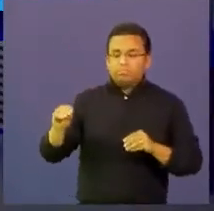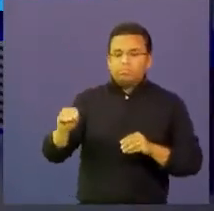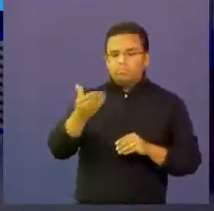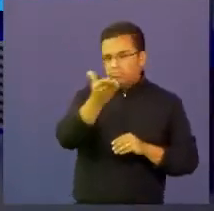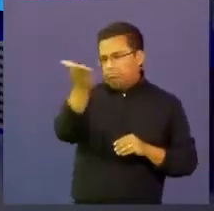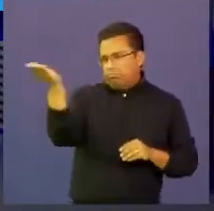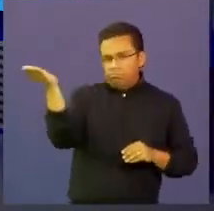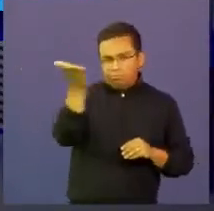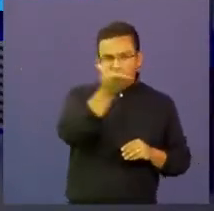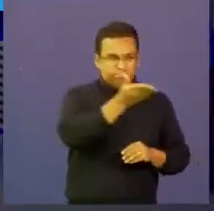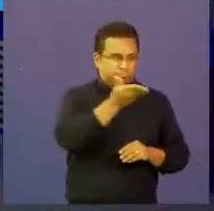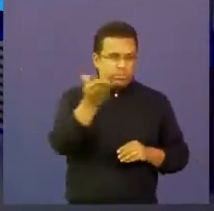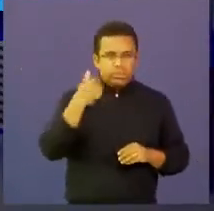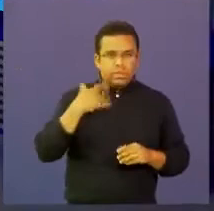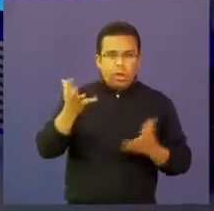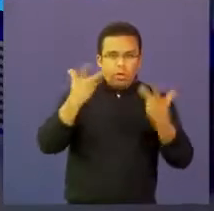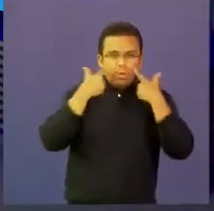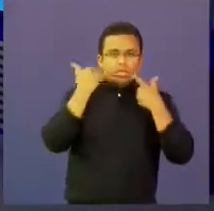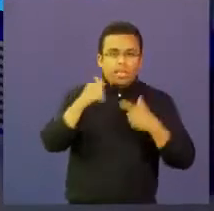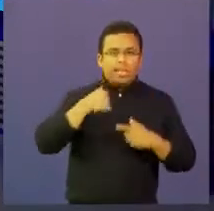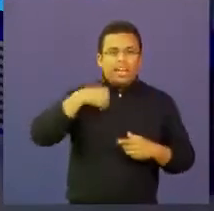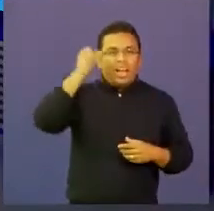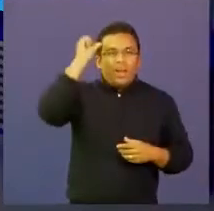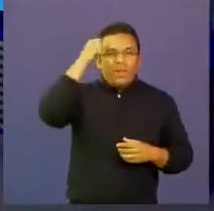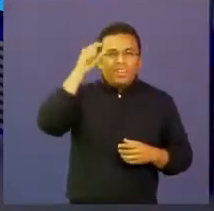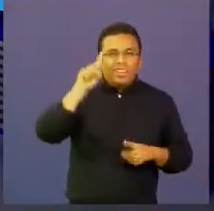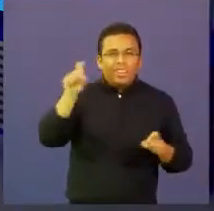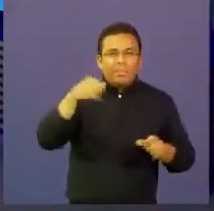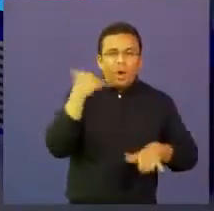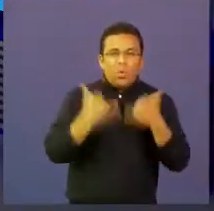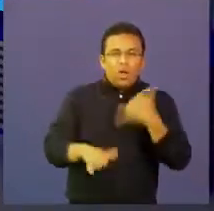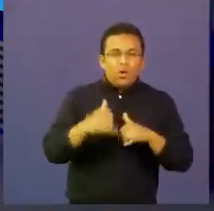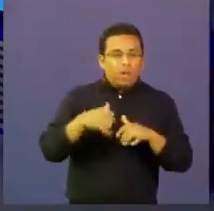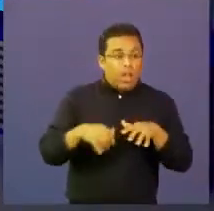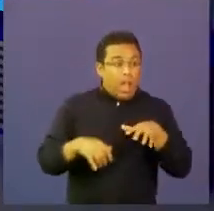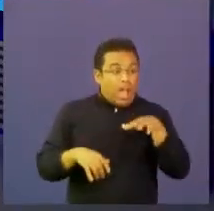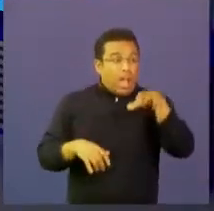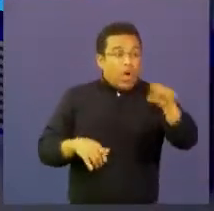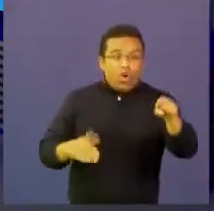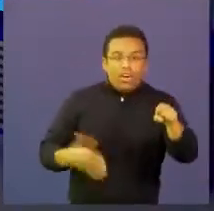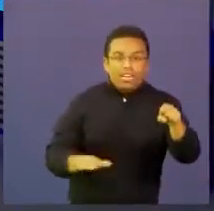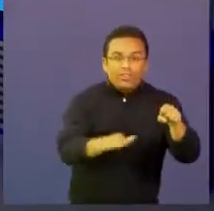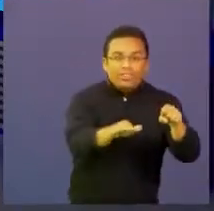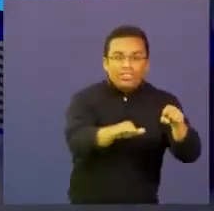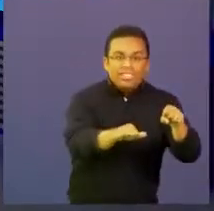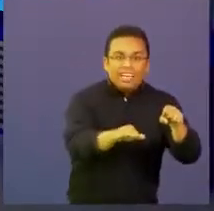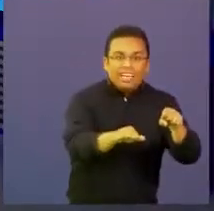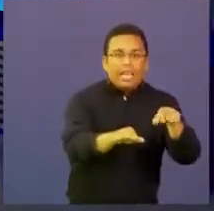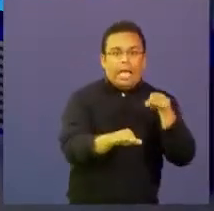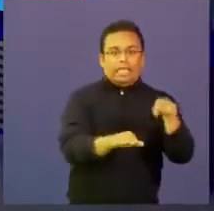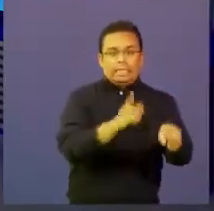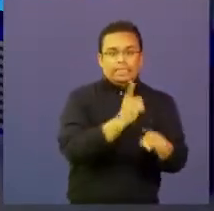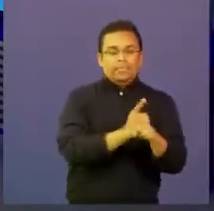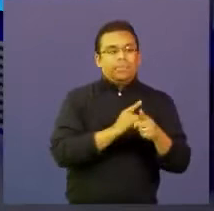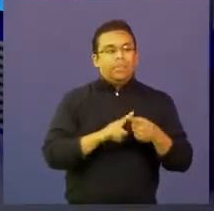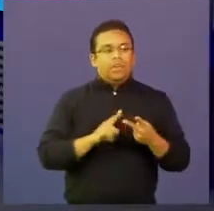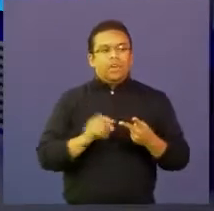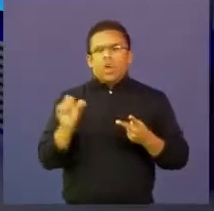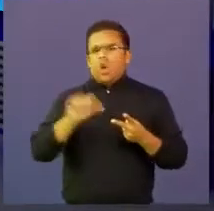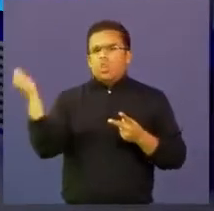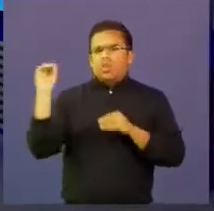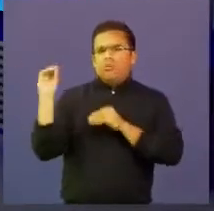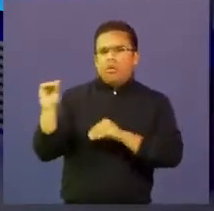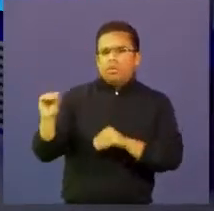ustedes pues habrán oído a que te cojo ratón que fue una estrategia súper importante y más estrategias de formación de